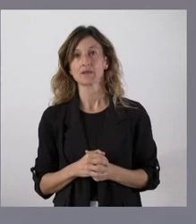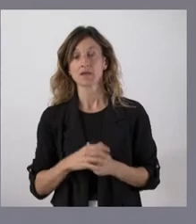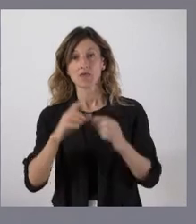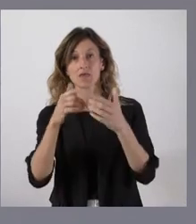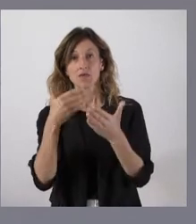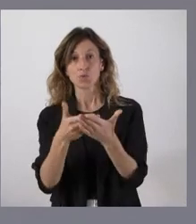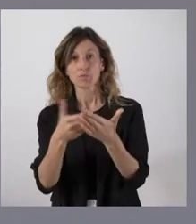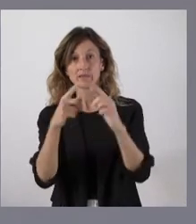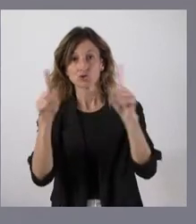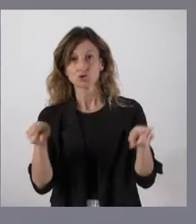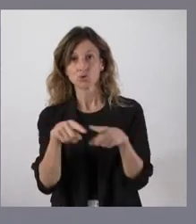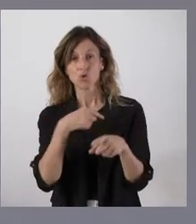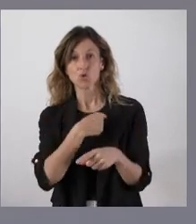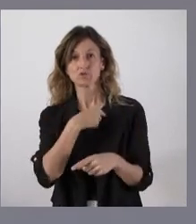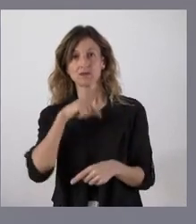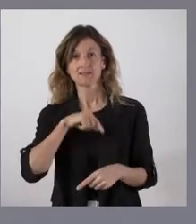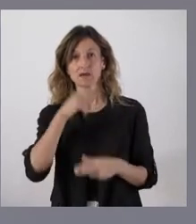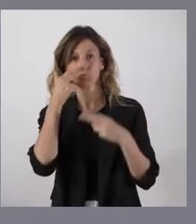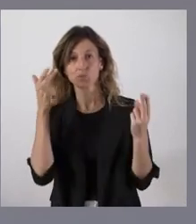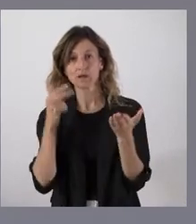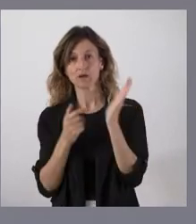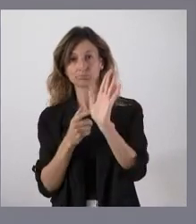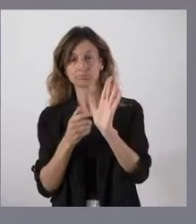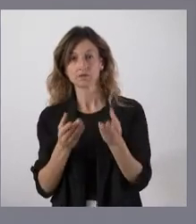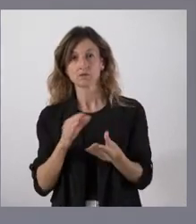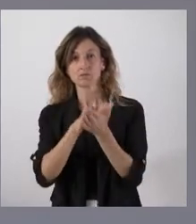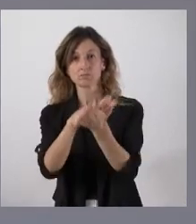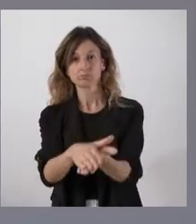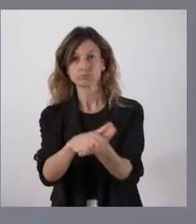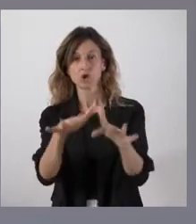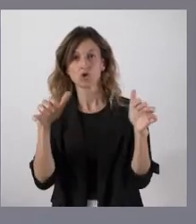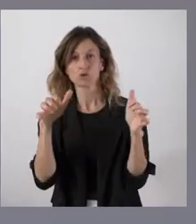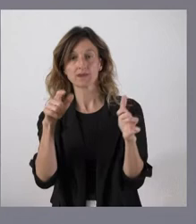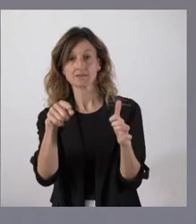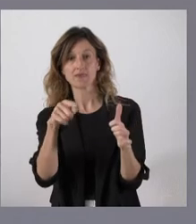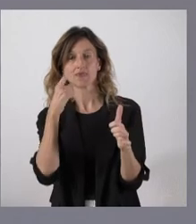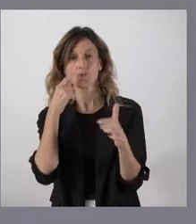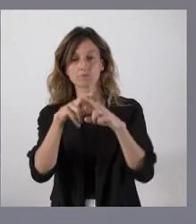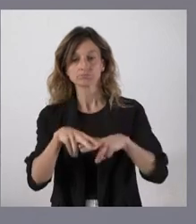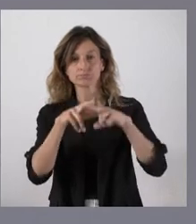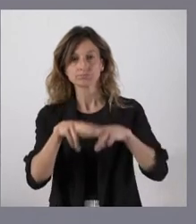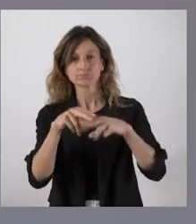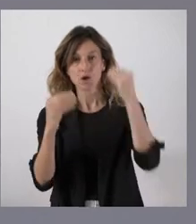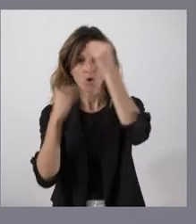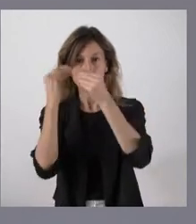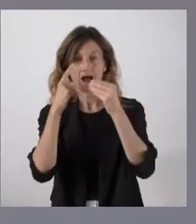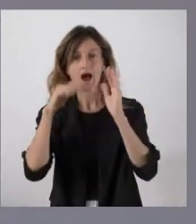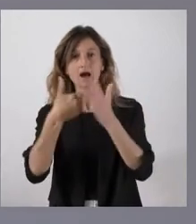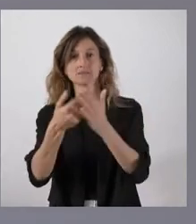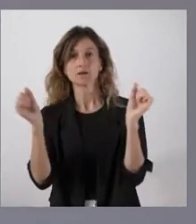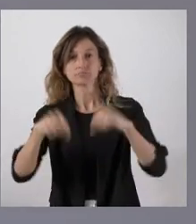ha presentado esa Comisión de Ética Pública pasa a las Cortes de Castilla y León donde lo valorarán, lo analizarán y en su caso procederán a su aprobación.